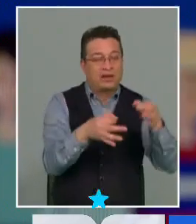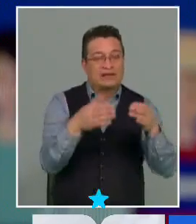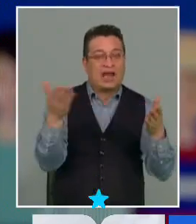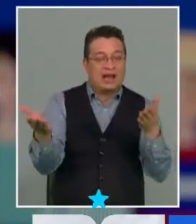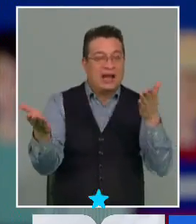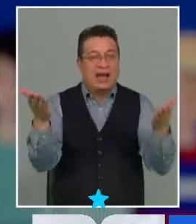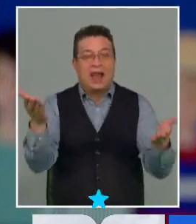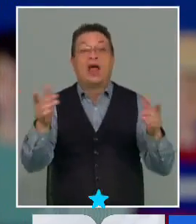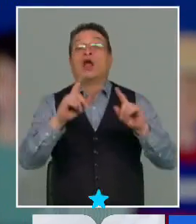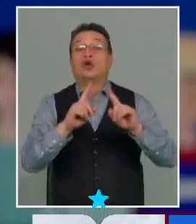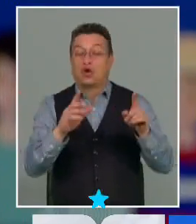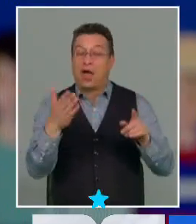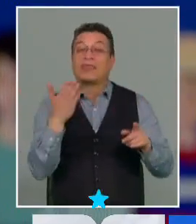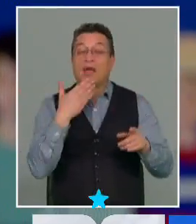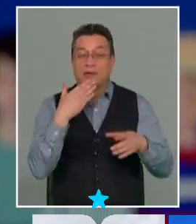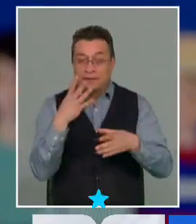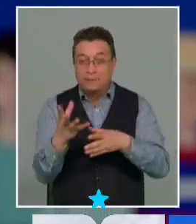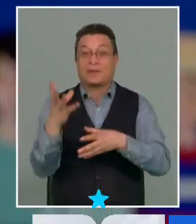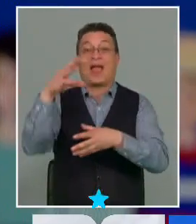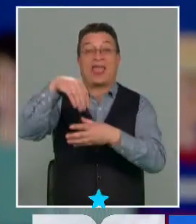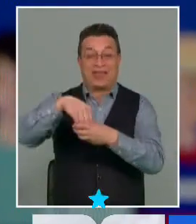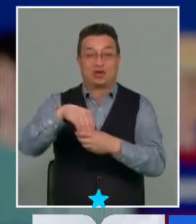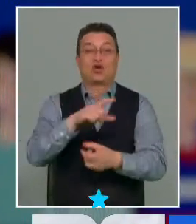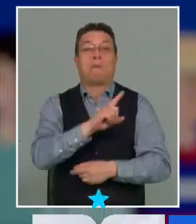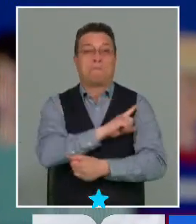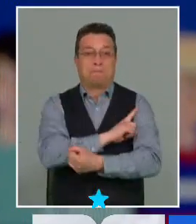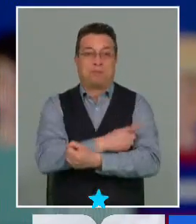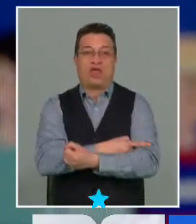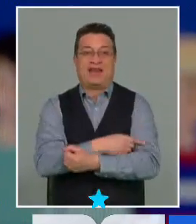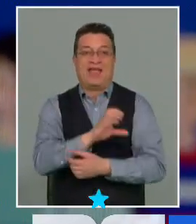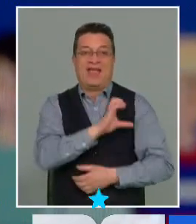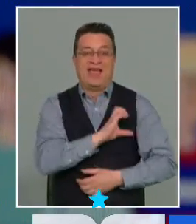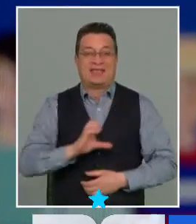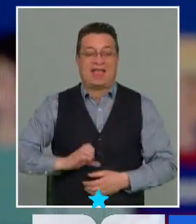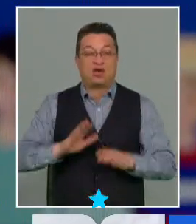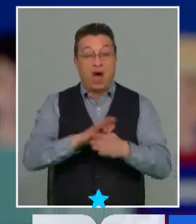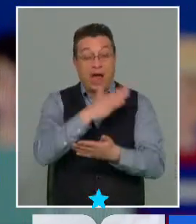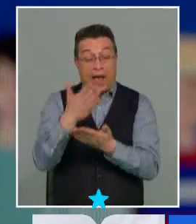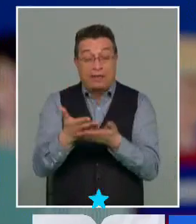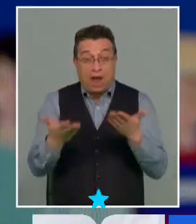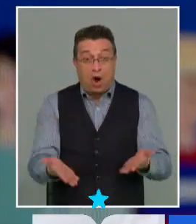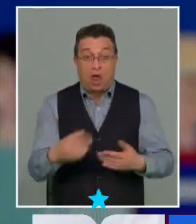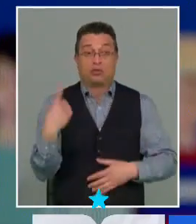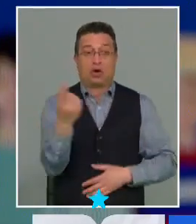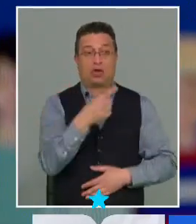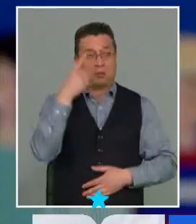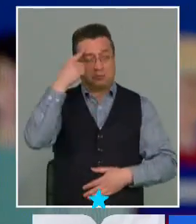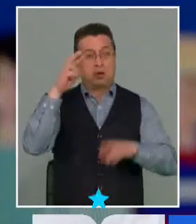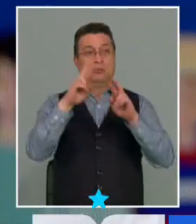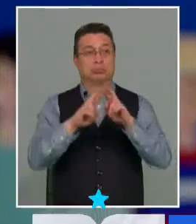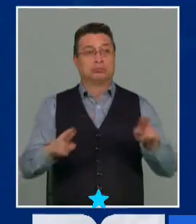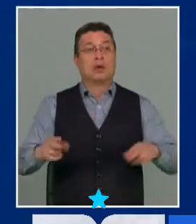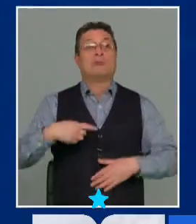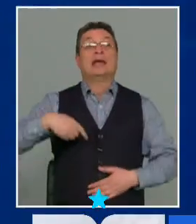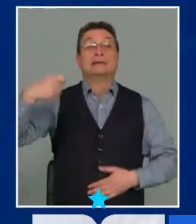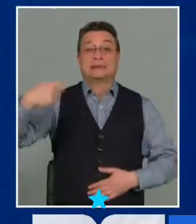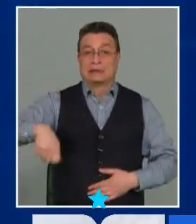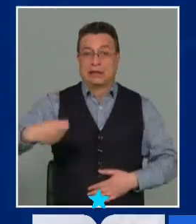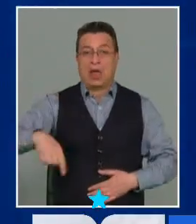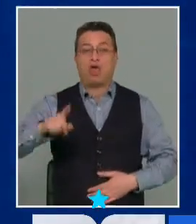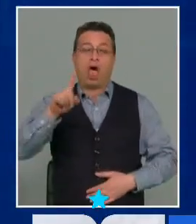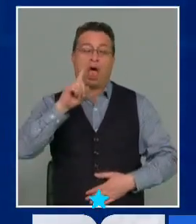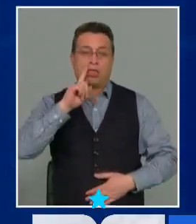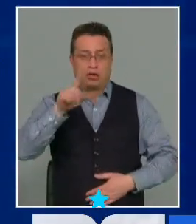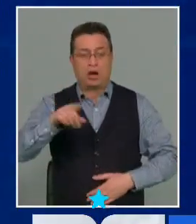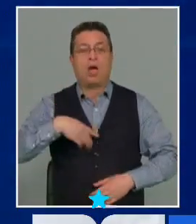caso, sino que al interior de los poderes del Estado. Y hasta ahora nos daba mucha tranquilidad que el Senado tenía la